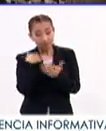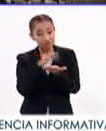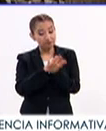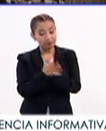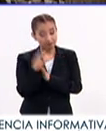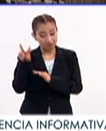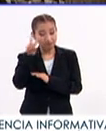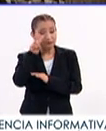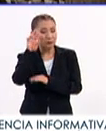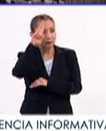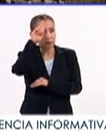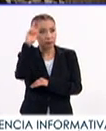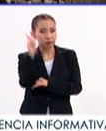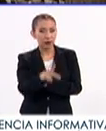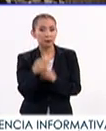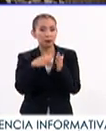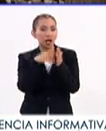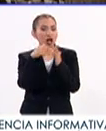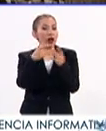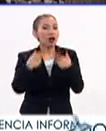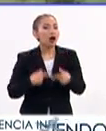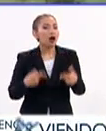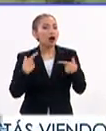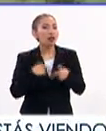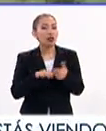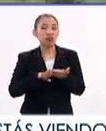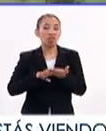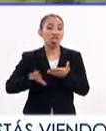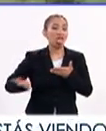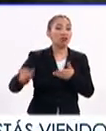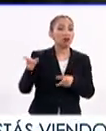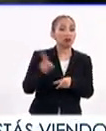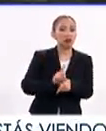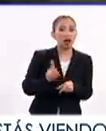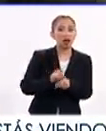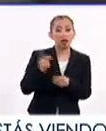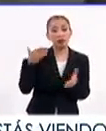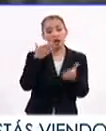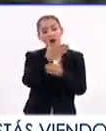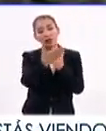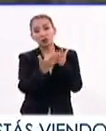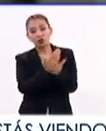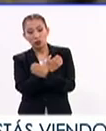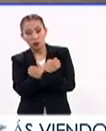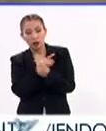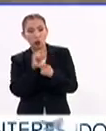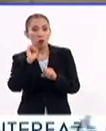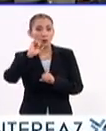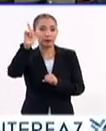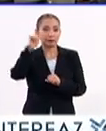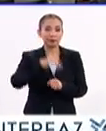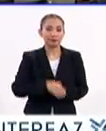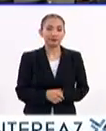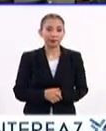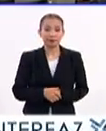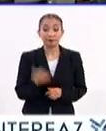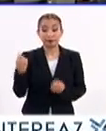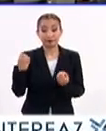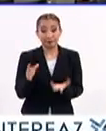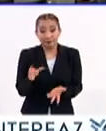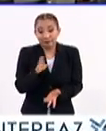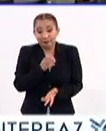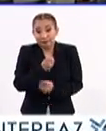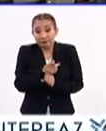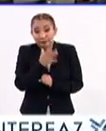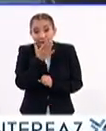convierte en la condición principal por la que millones de personas son excluidas diariamente de servicios educativos o profesionales y pierden la